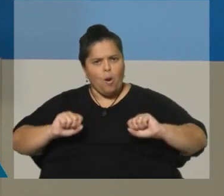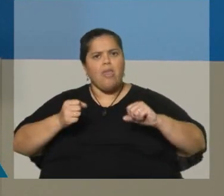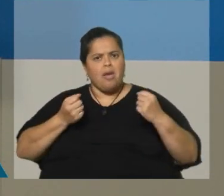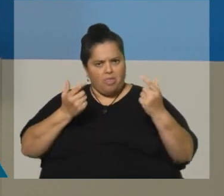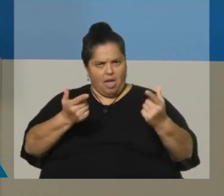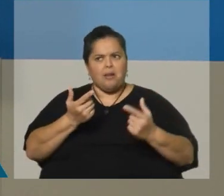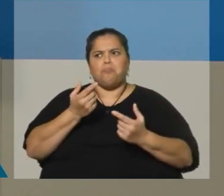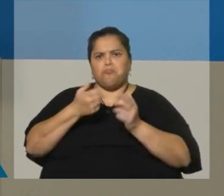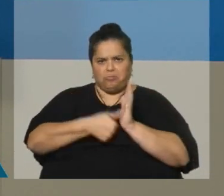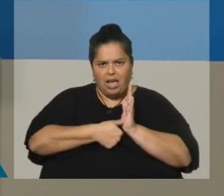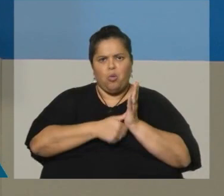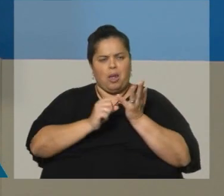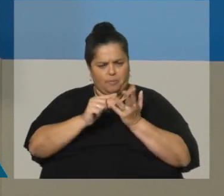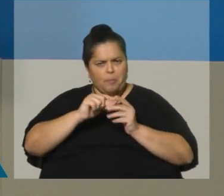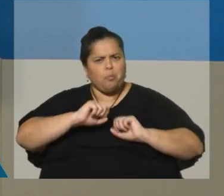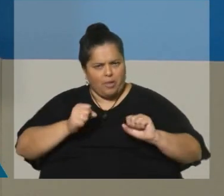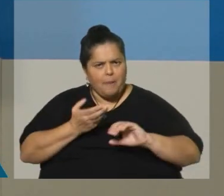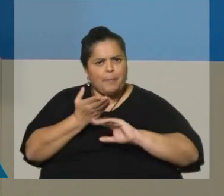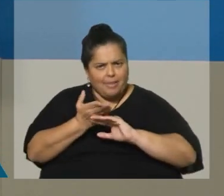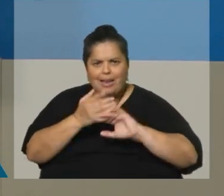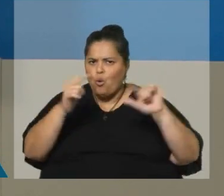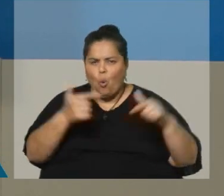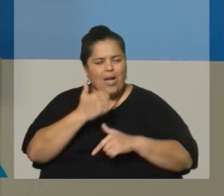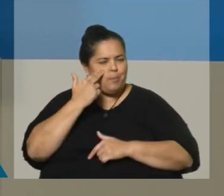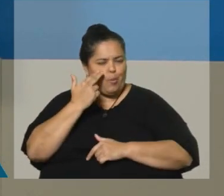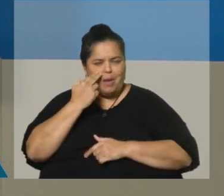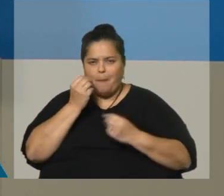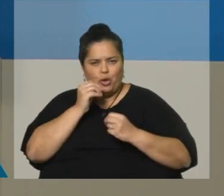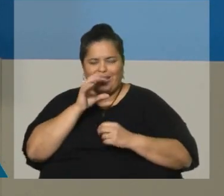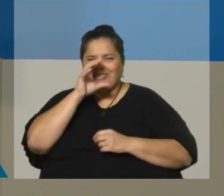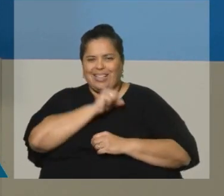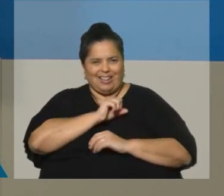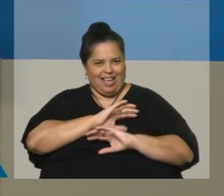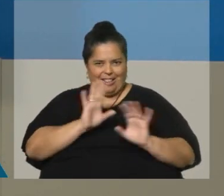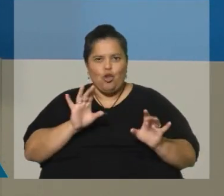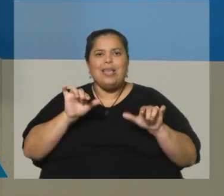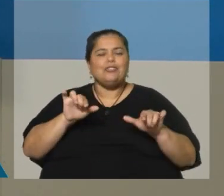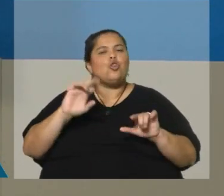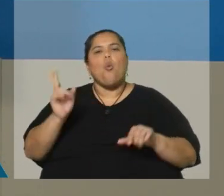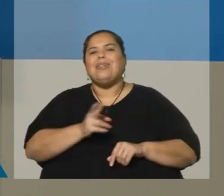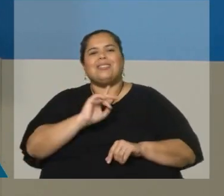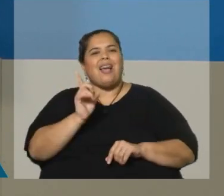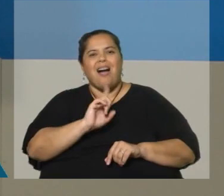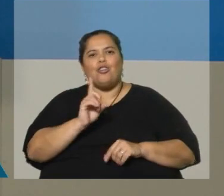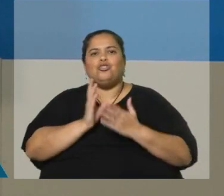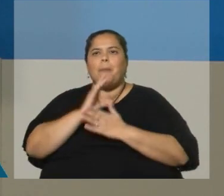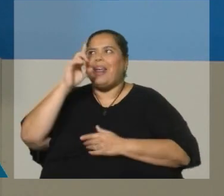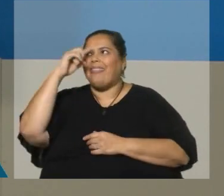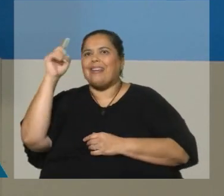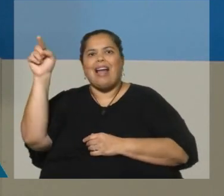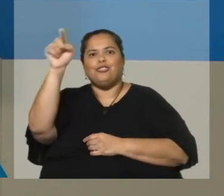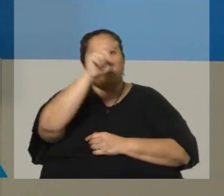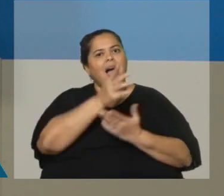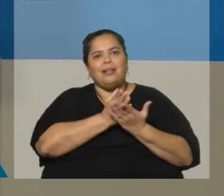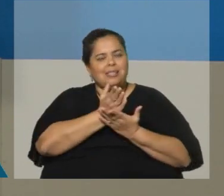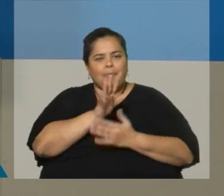esta información en el cuestionario censal. Y ya para terminar, no es extraordinario a nivel internacional que se pida esta información. Perú lo